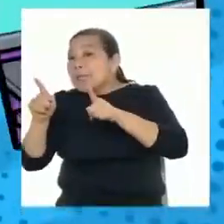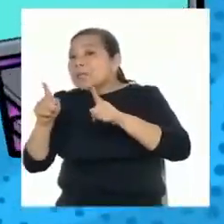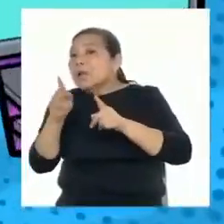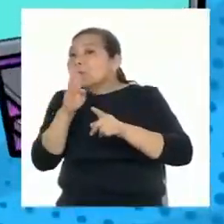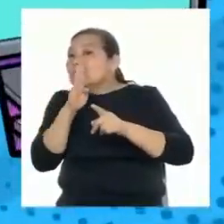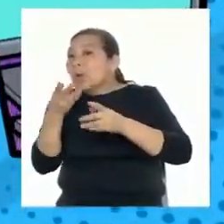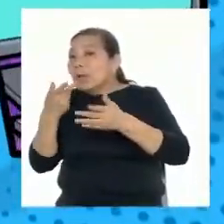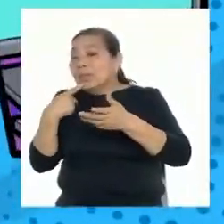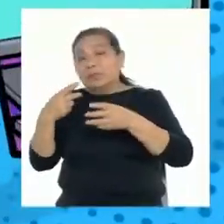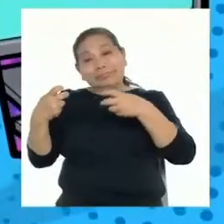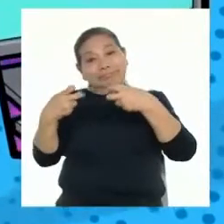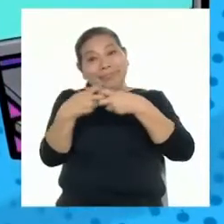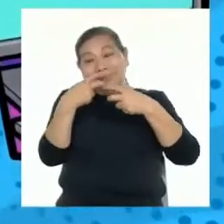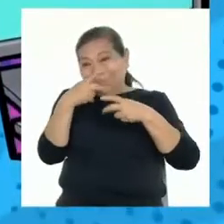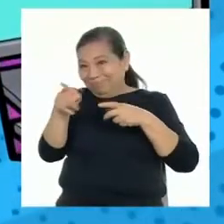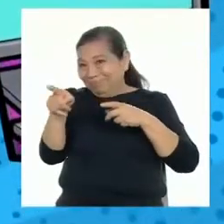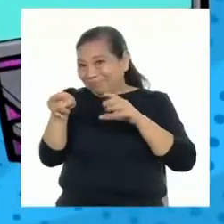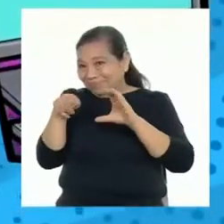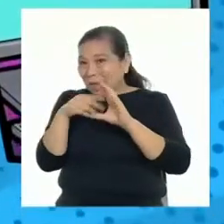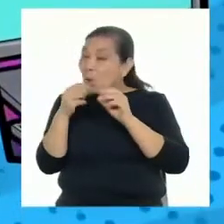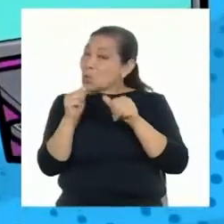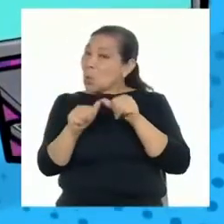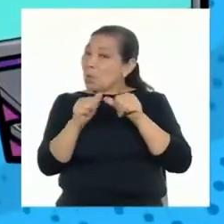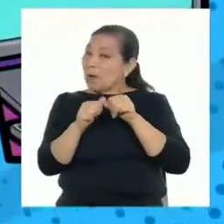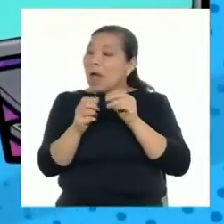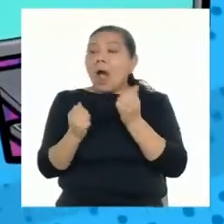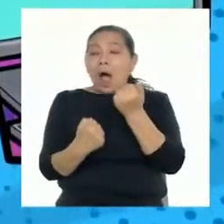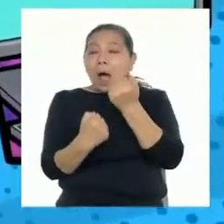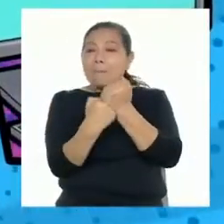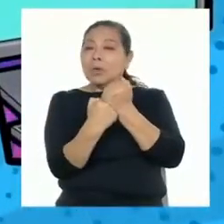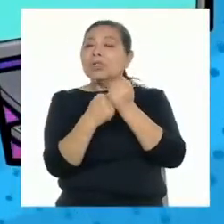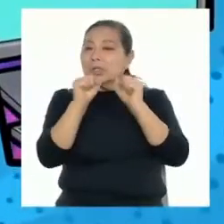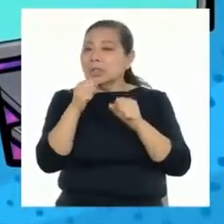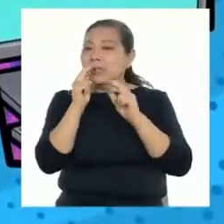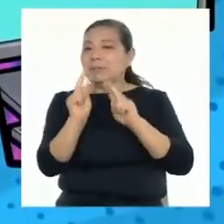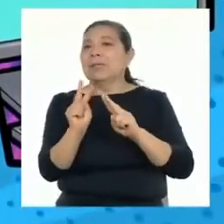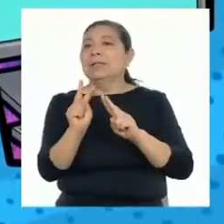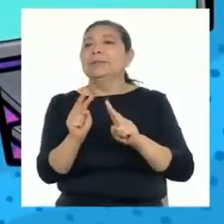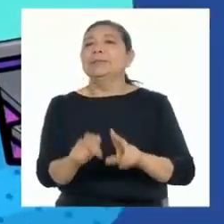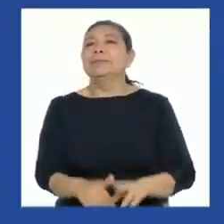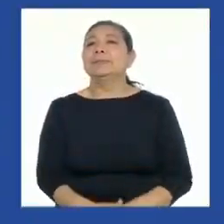confidencial en nuestros canales de atención y sé parte de la Brigada Sí Se Ve.